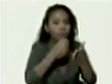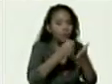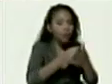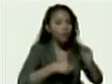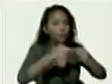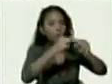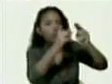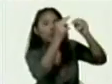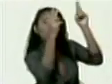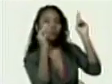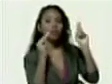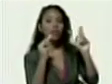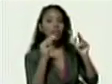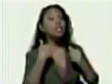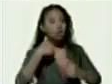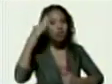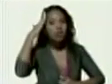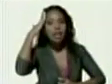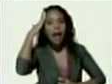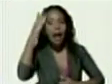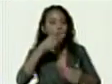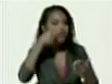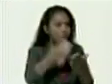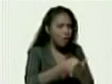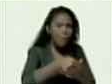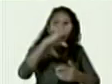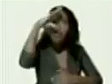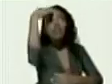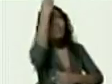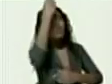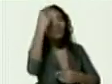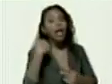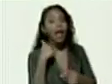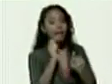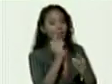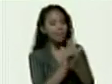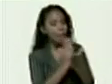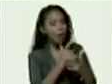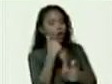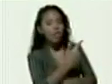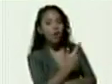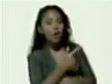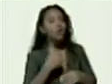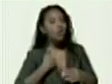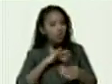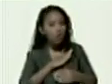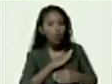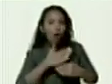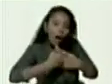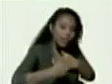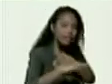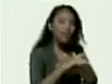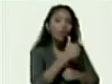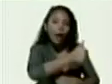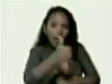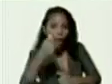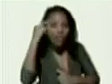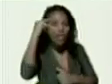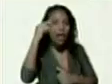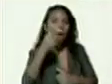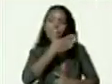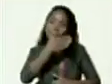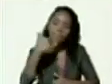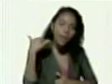y sé que en nombre de Dios porque siempre lo recargo vamos a ir avanzando y vamos cada día en buen